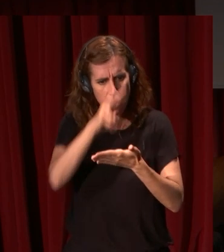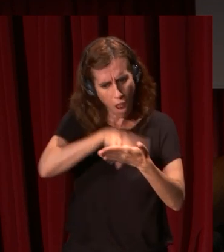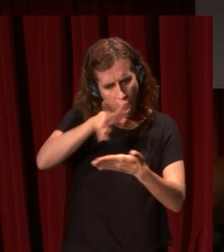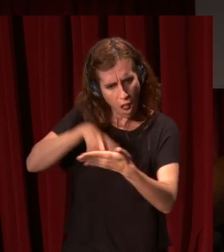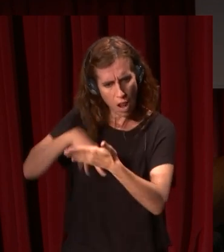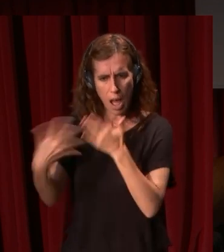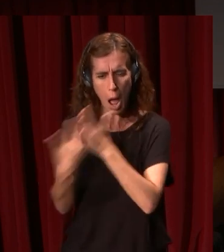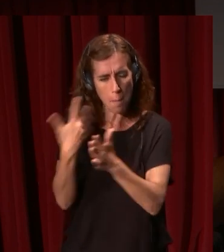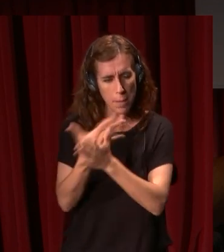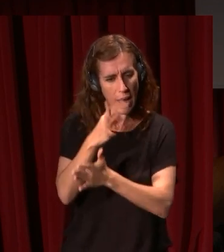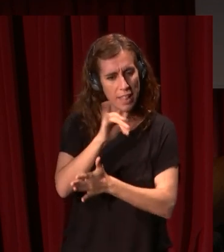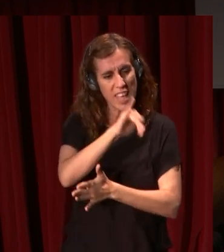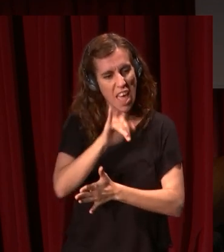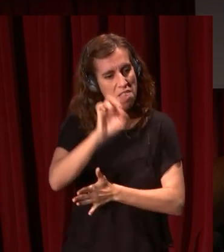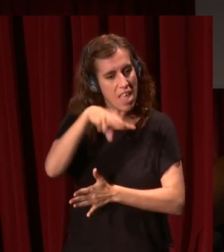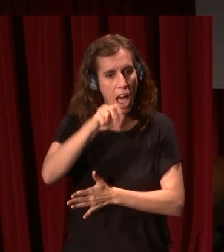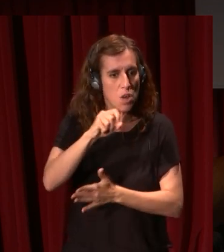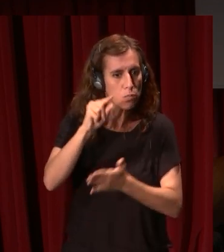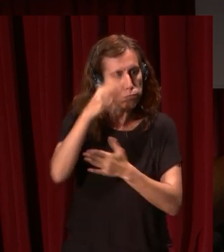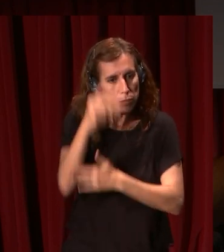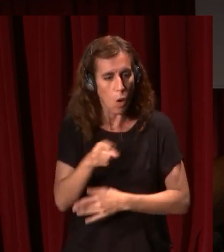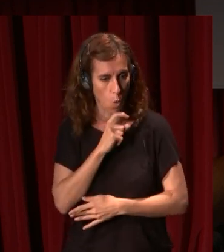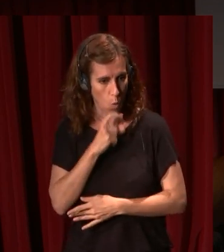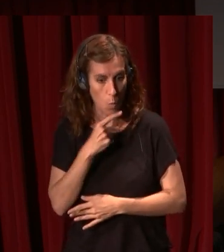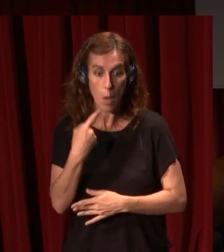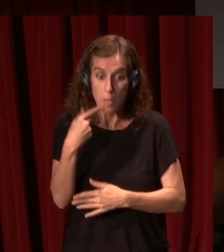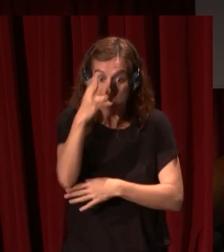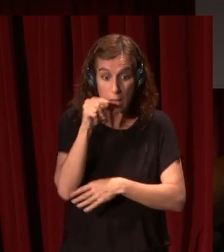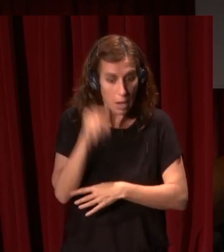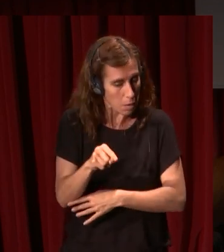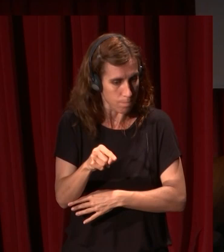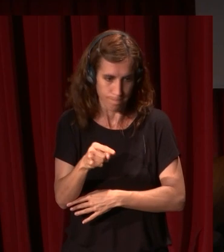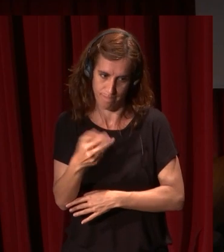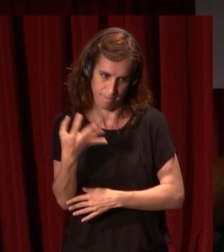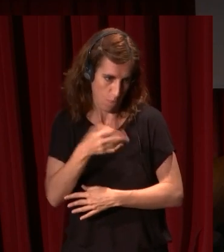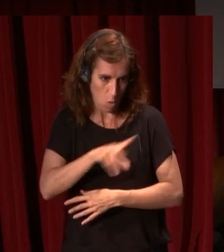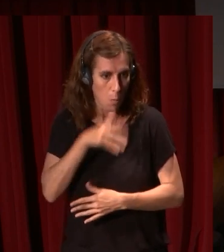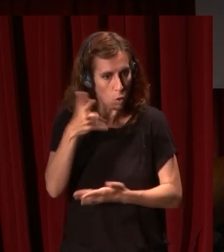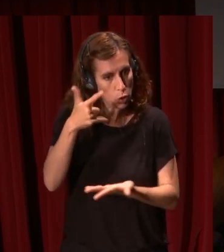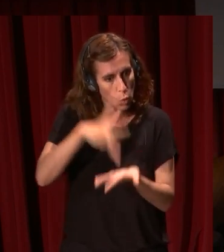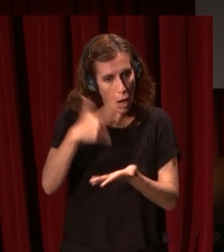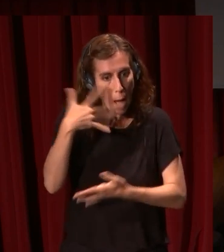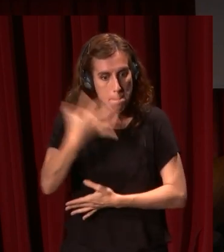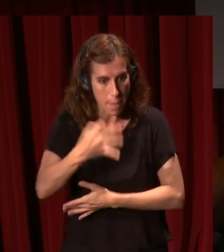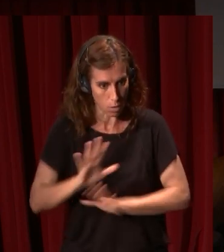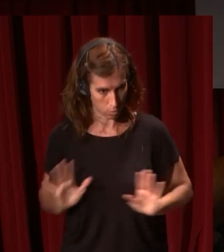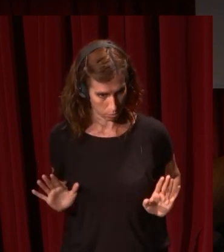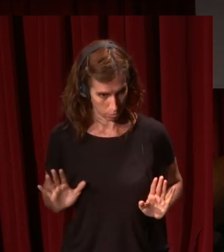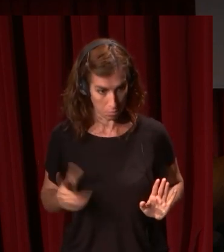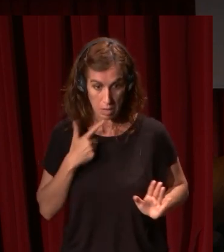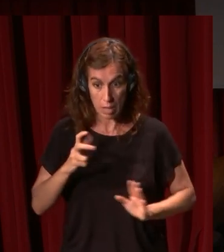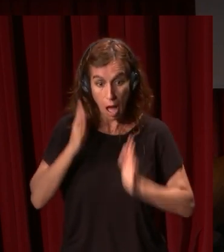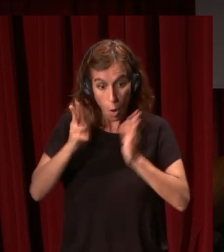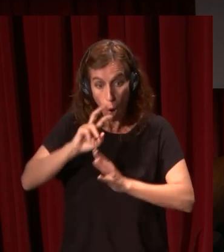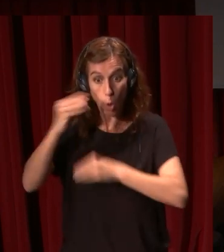Tiziano y que dicen que no se debe pintar así que es peligroso dicen que él lo hacía bien pero no recomiendan que lo hagan otros